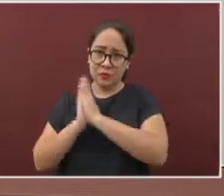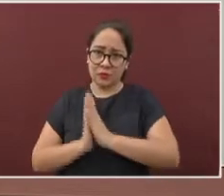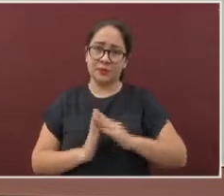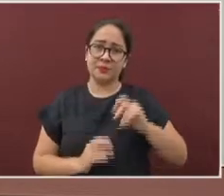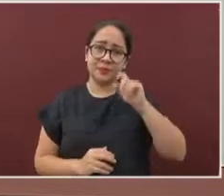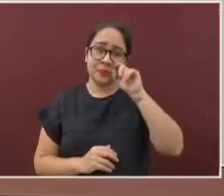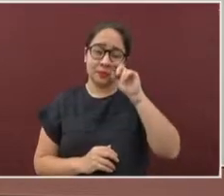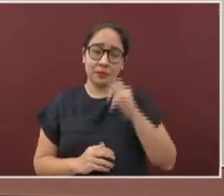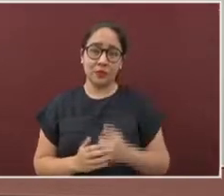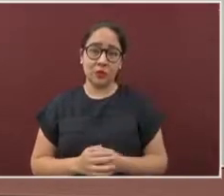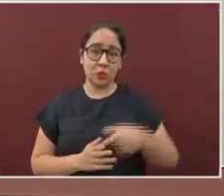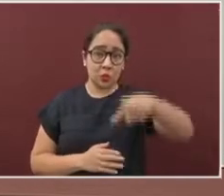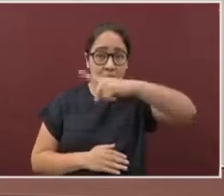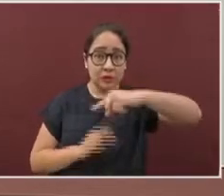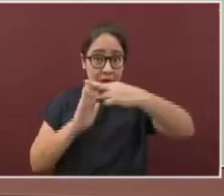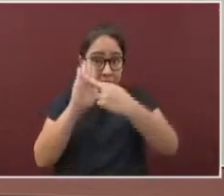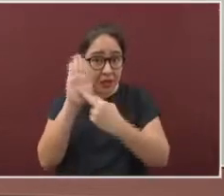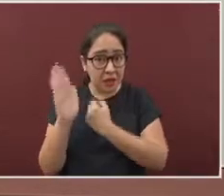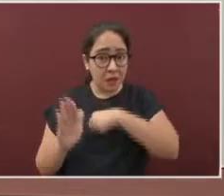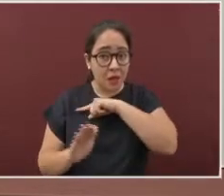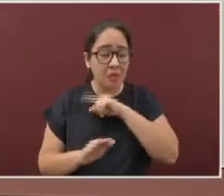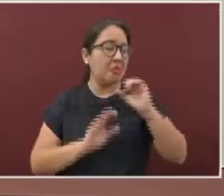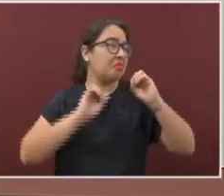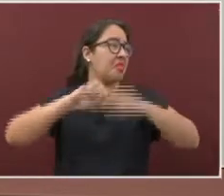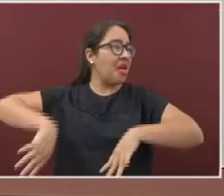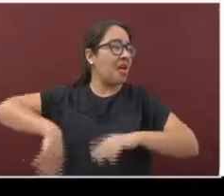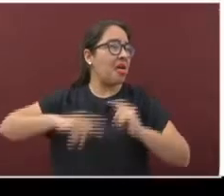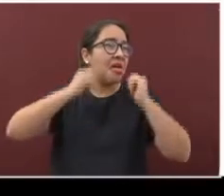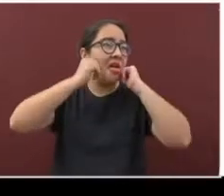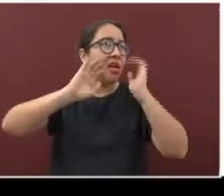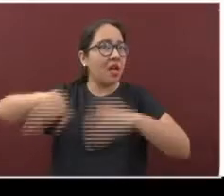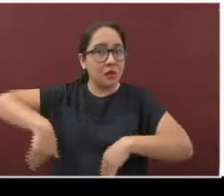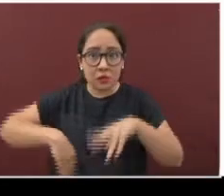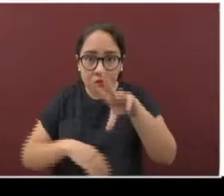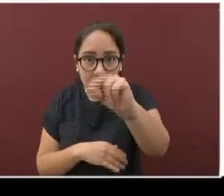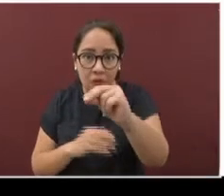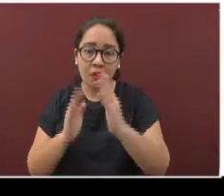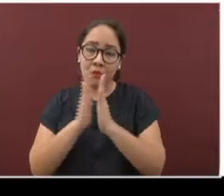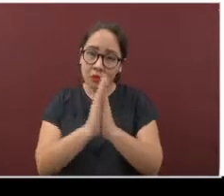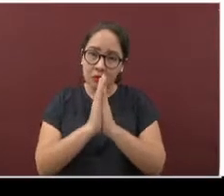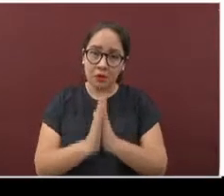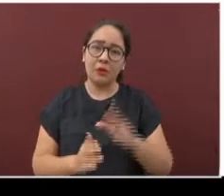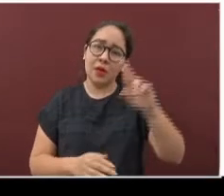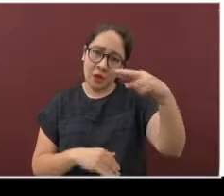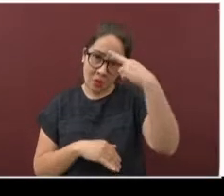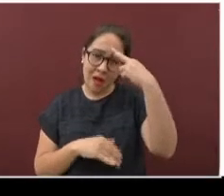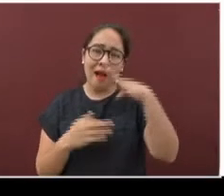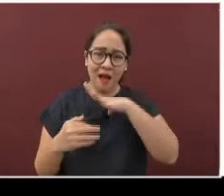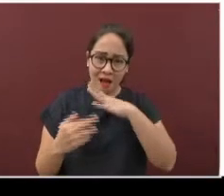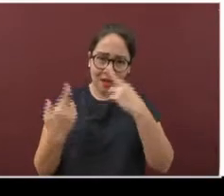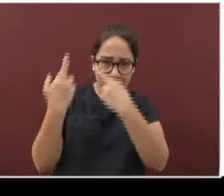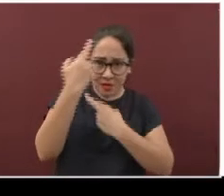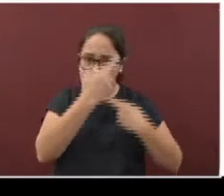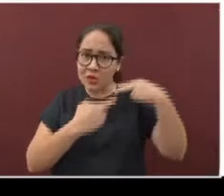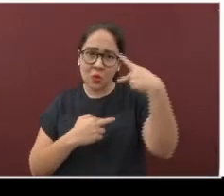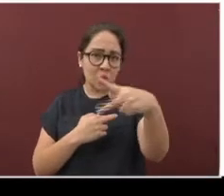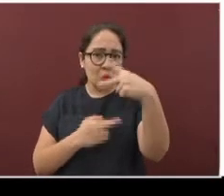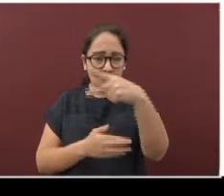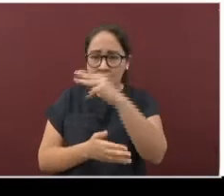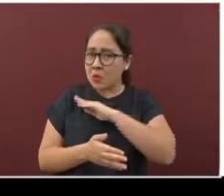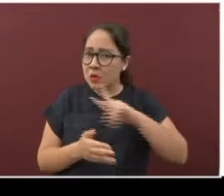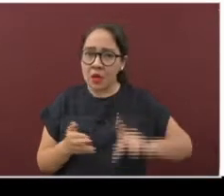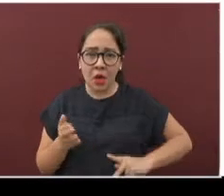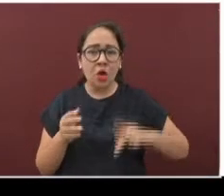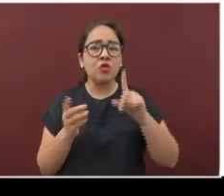No aflojen las medidas preventivas. Recuerden que pueden consultar cómo está su municipio en coronavirus